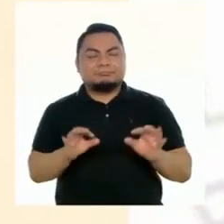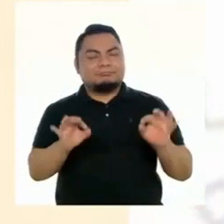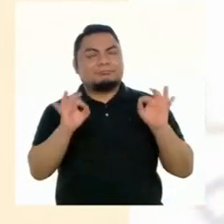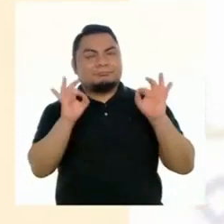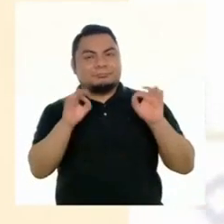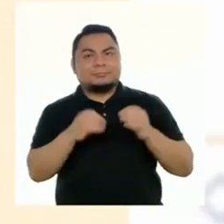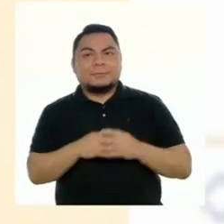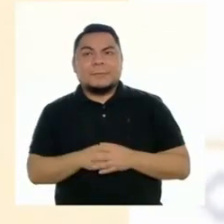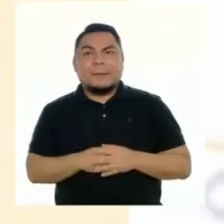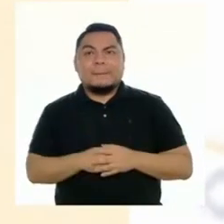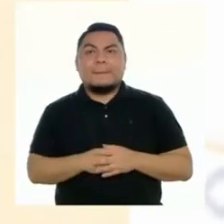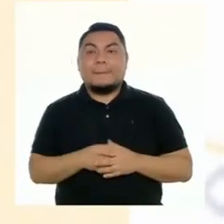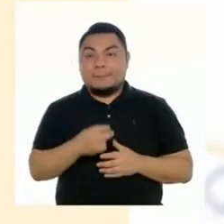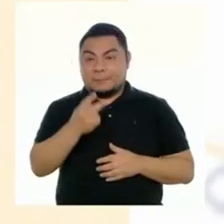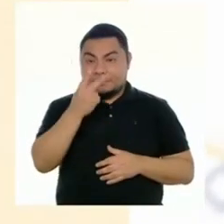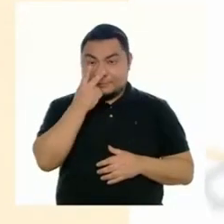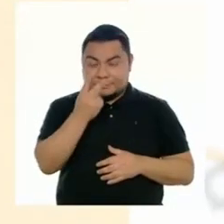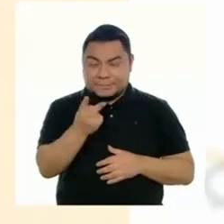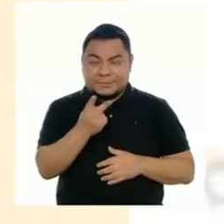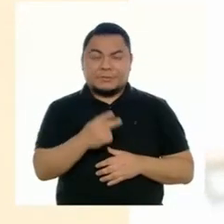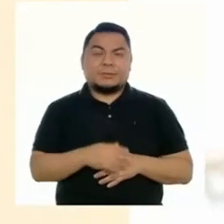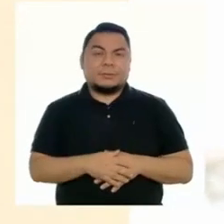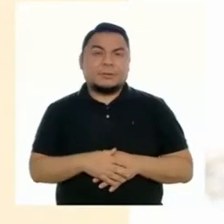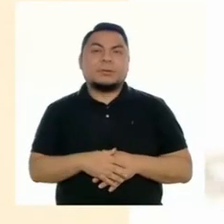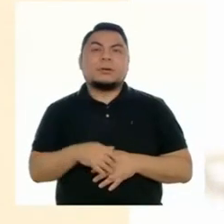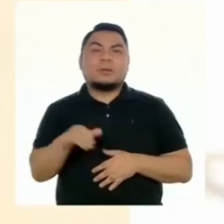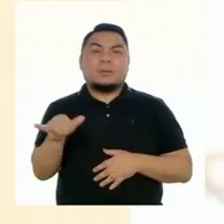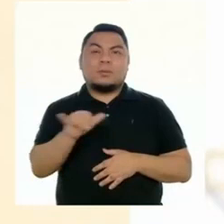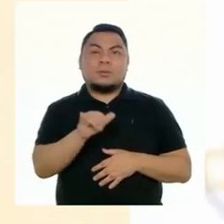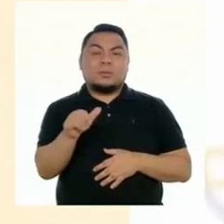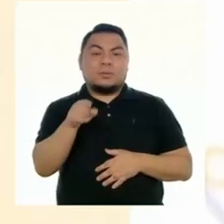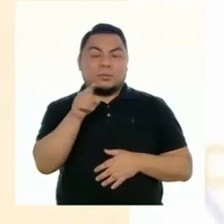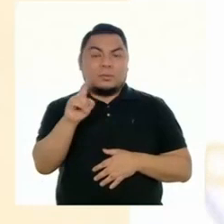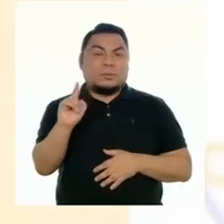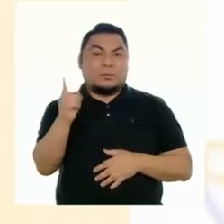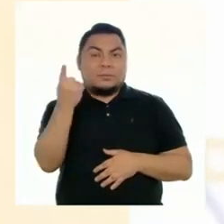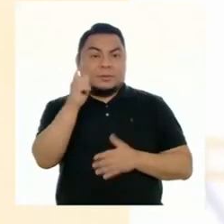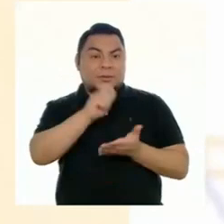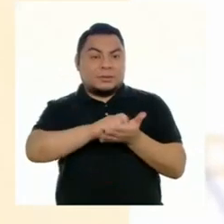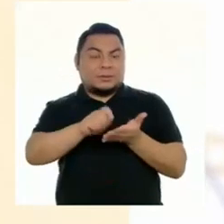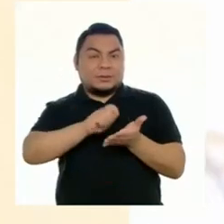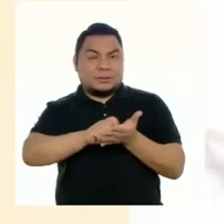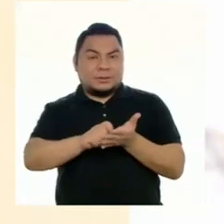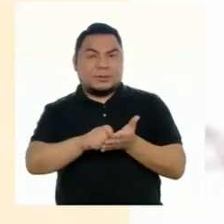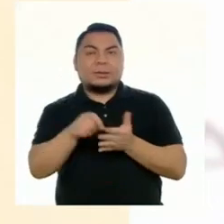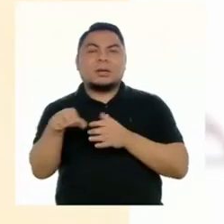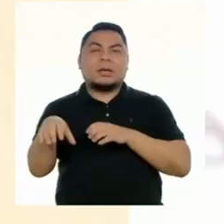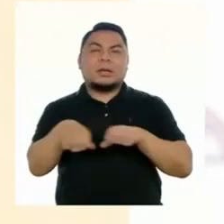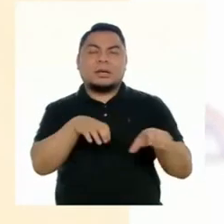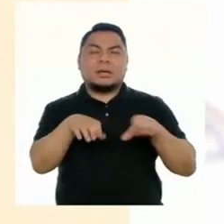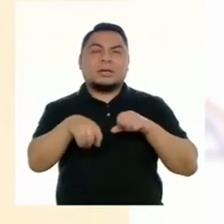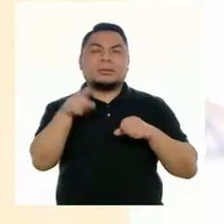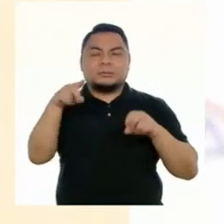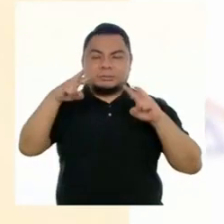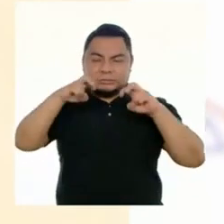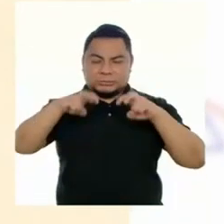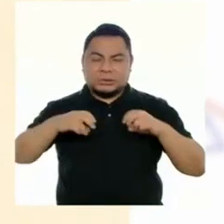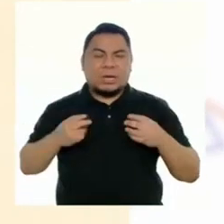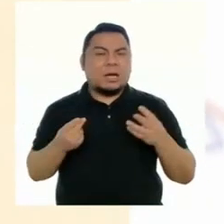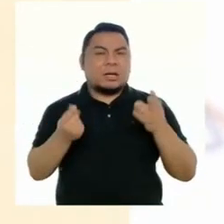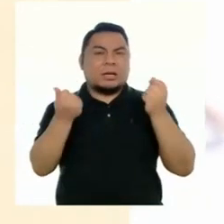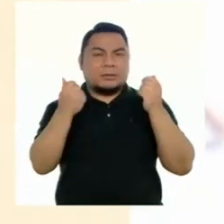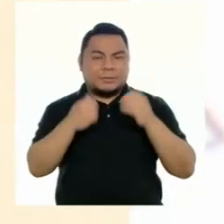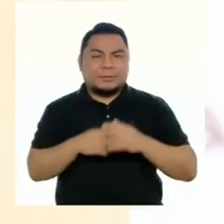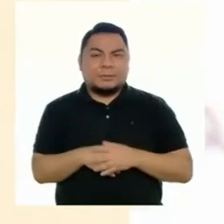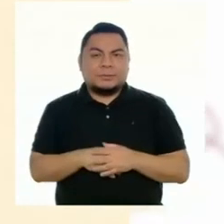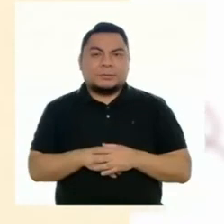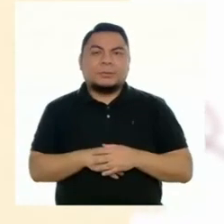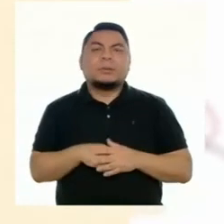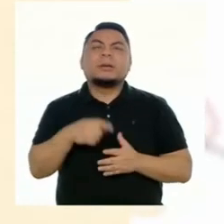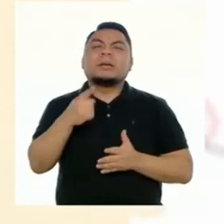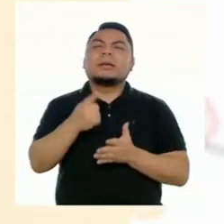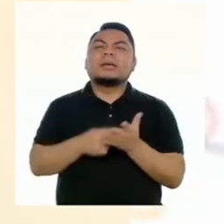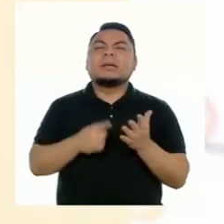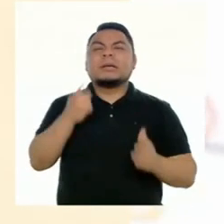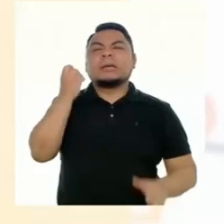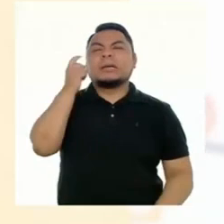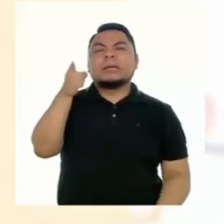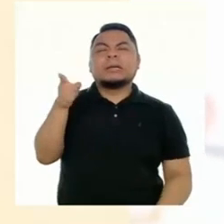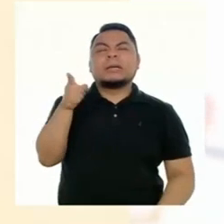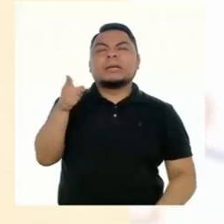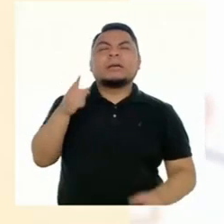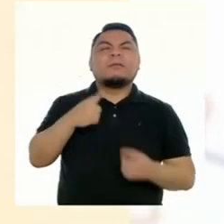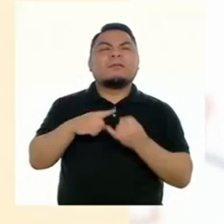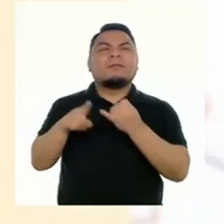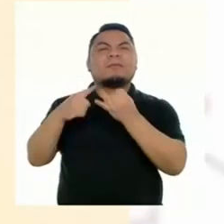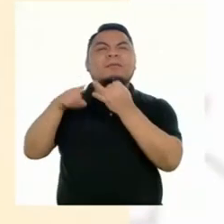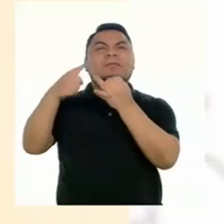¡Estupendo! Veamos, al igual que con el primer texto, realicemos una inspección rápida. ¿Qué entendemos por